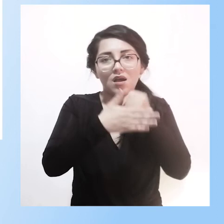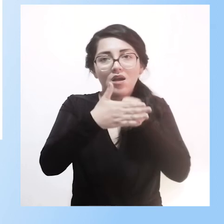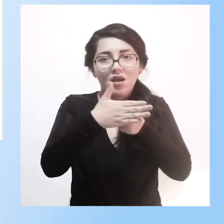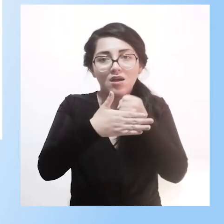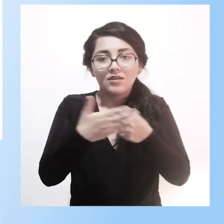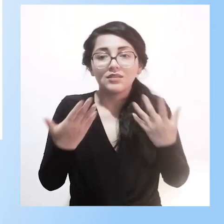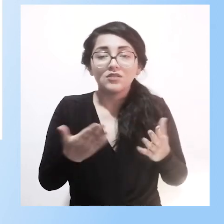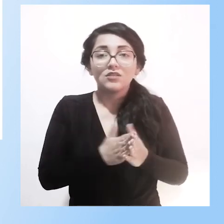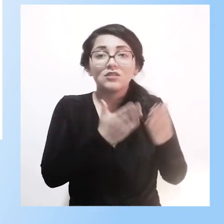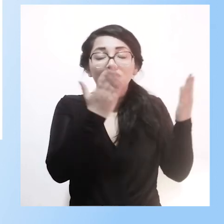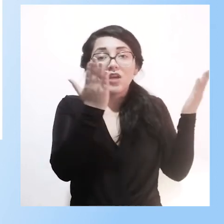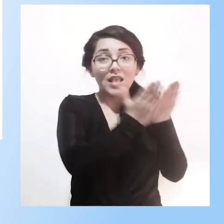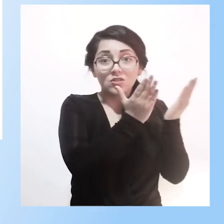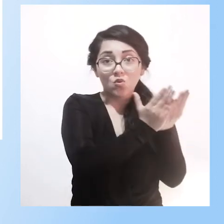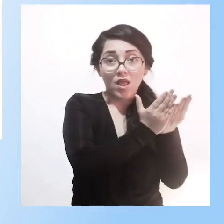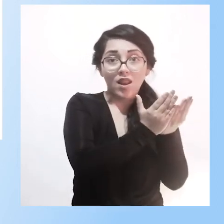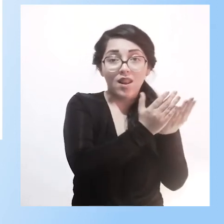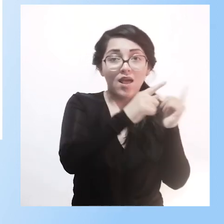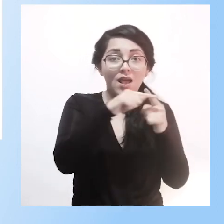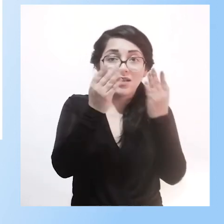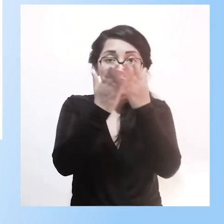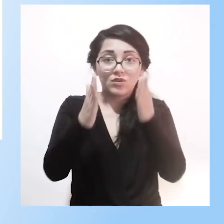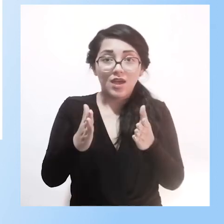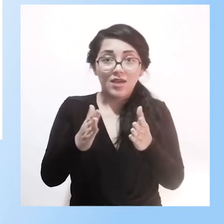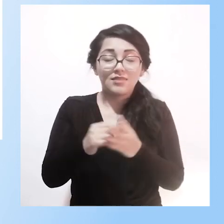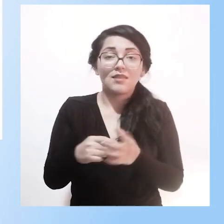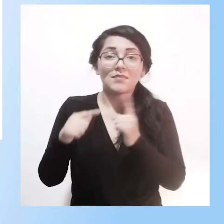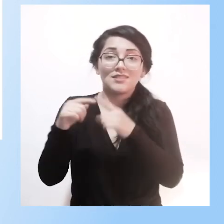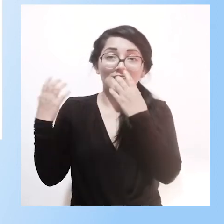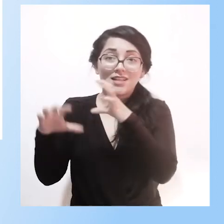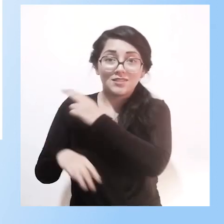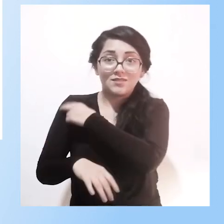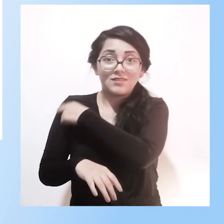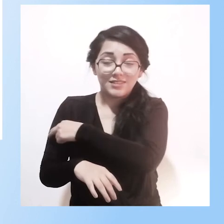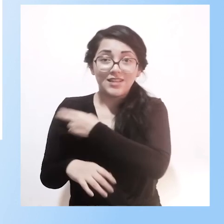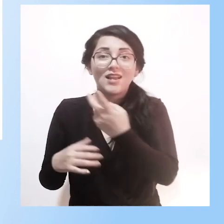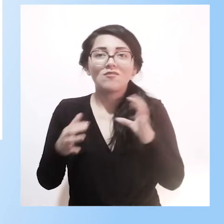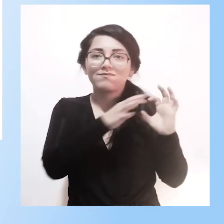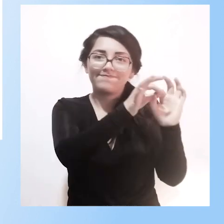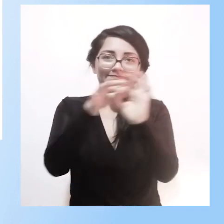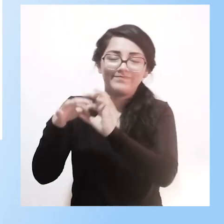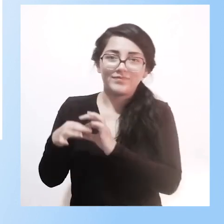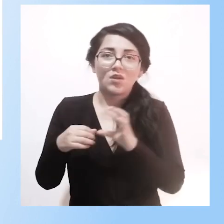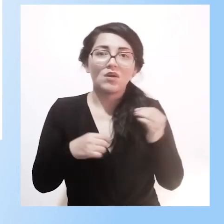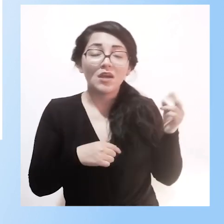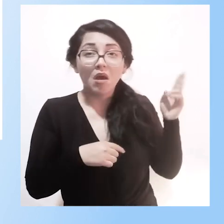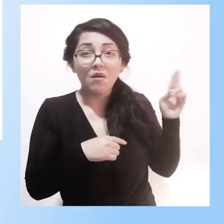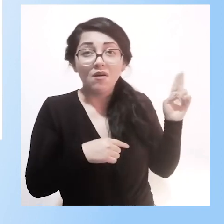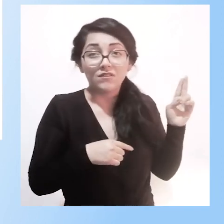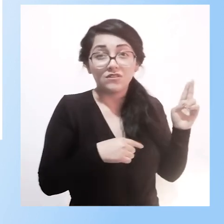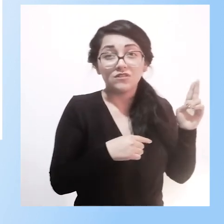escuela, el alumno que es recibido por el profesor como alguien singular, como dije